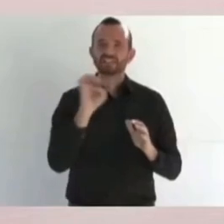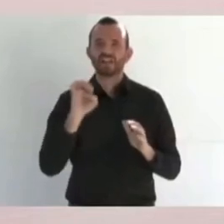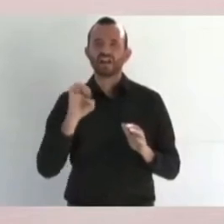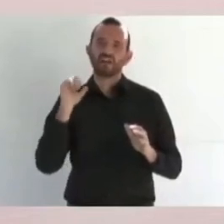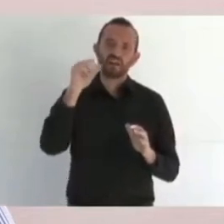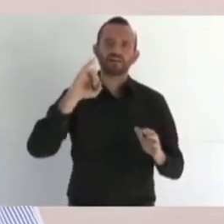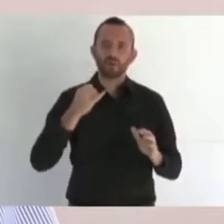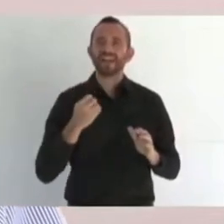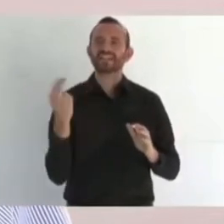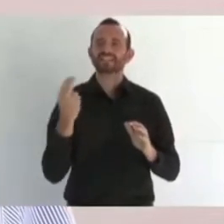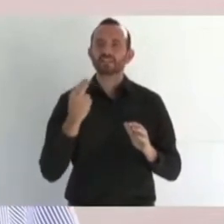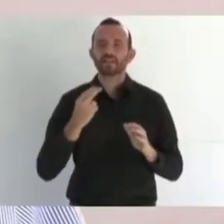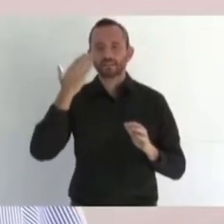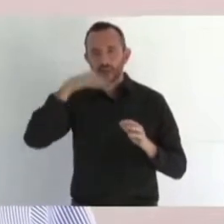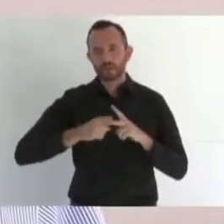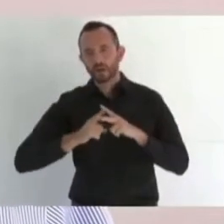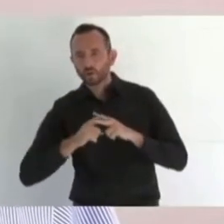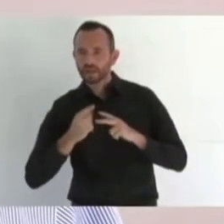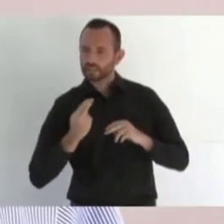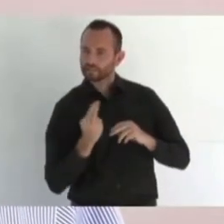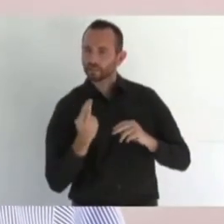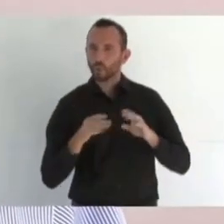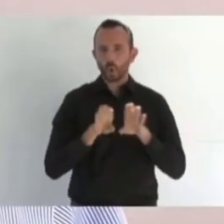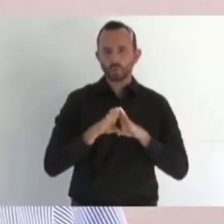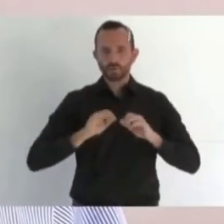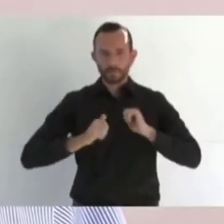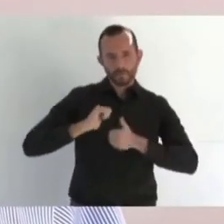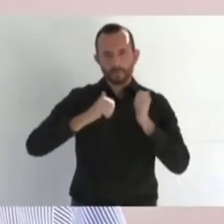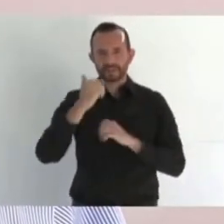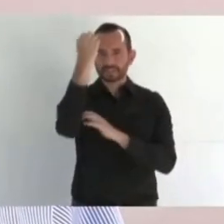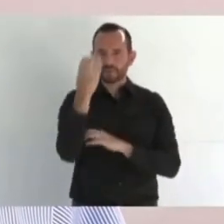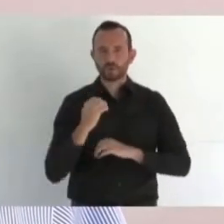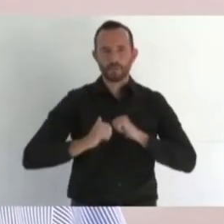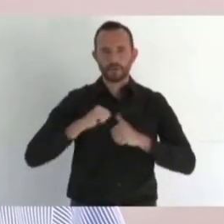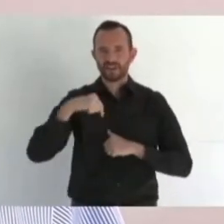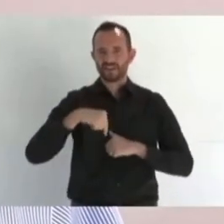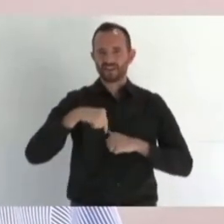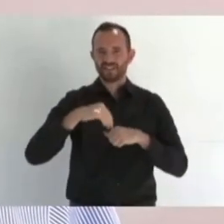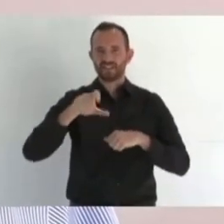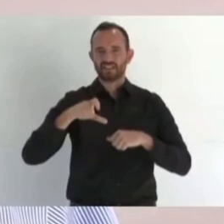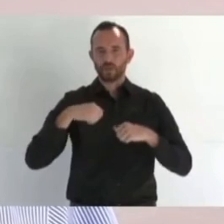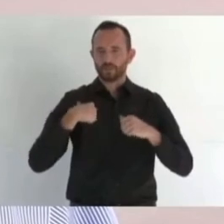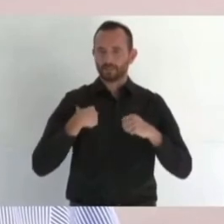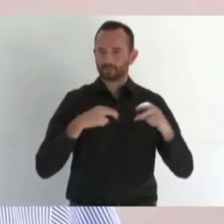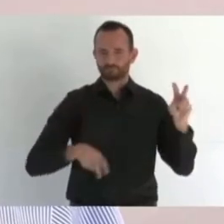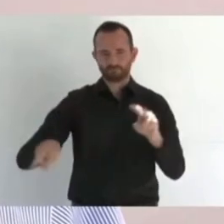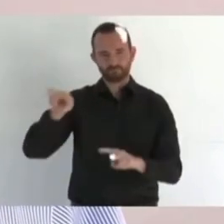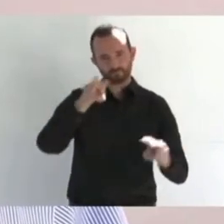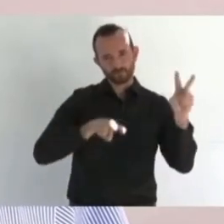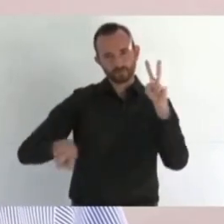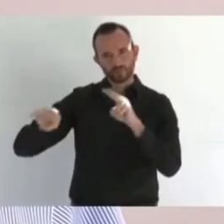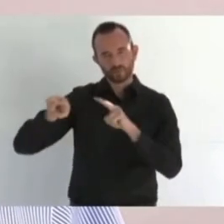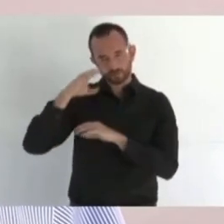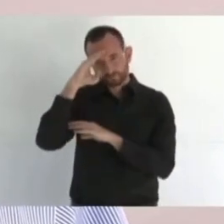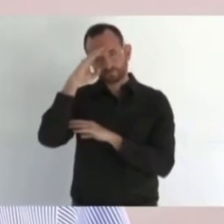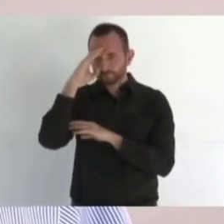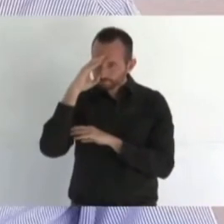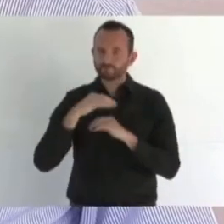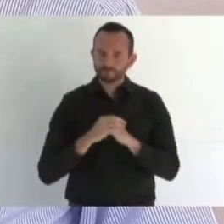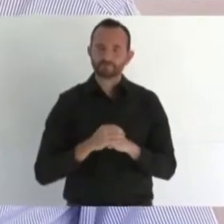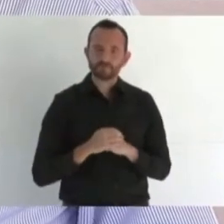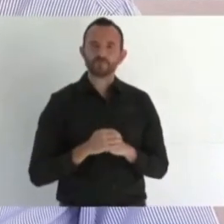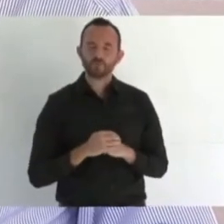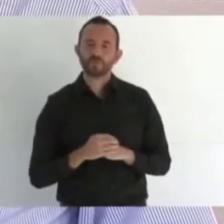que realmente se requieran. Entonces vamos a que haya esos semáforos. Ya ven cómo es el elefante reumático,